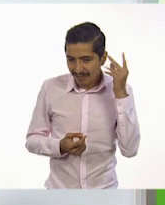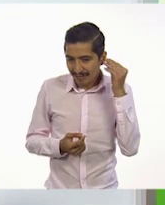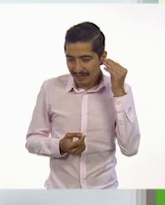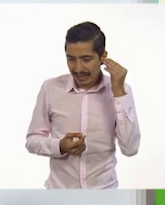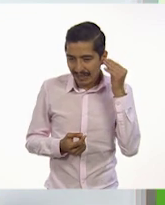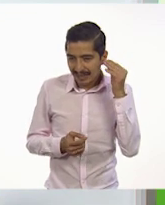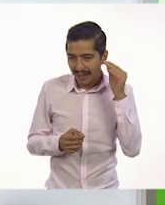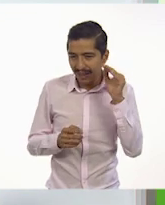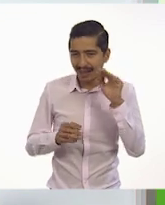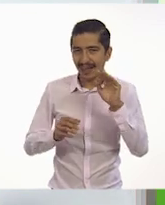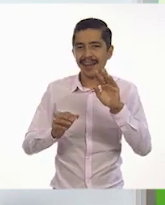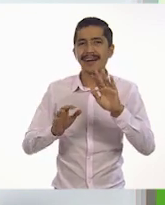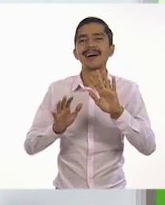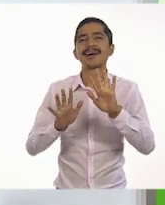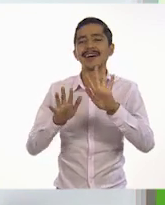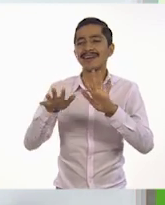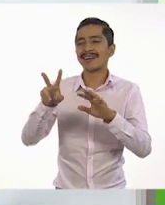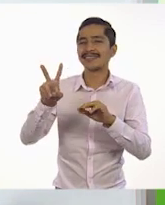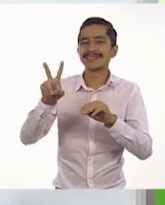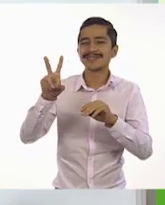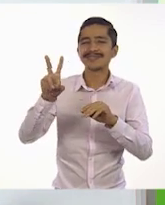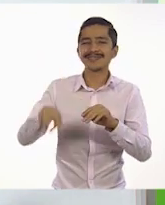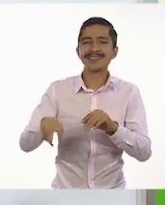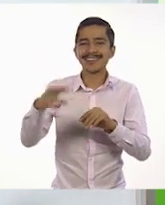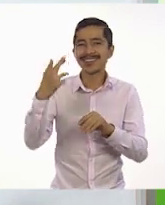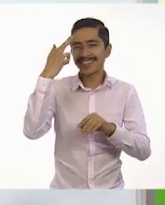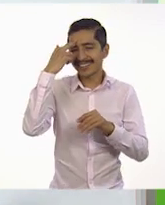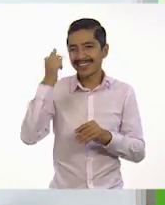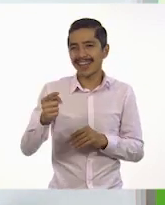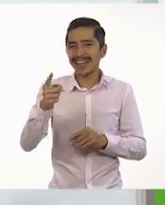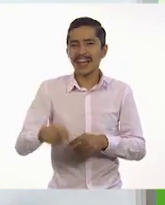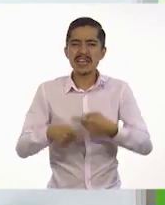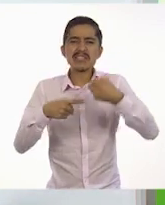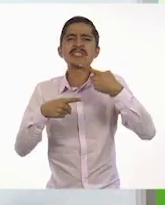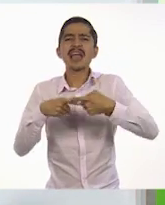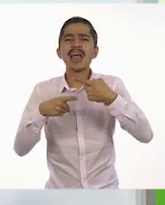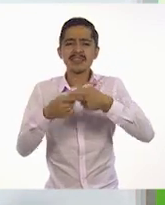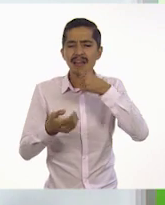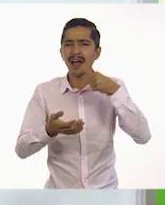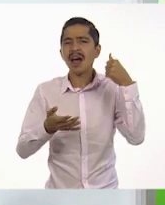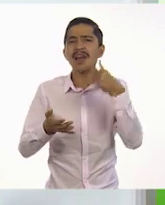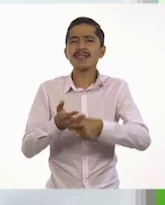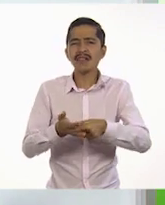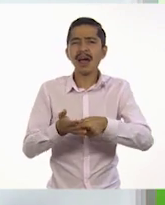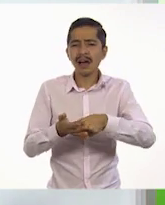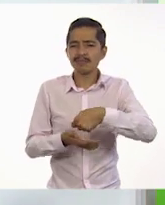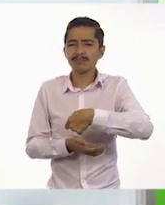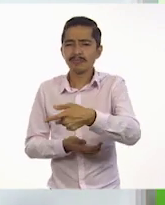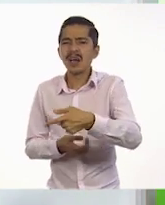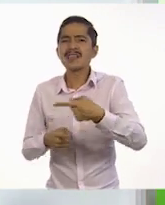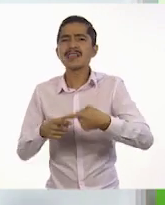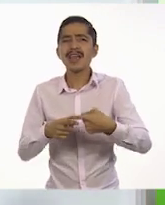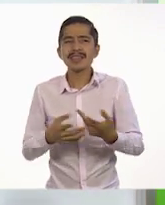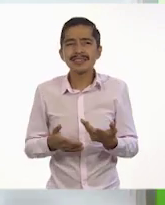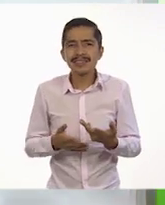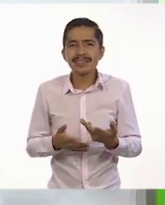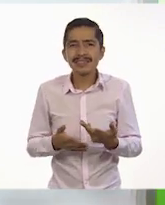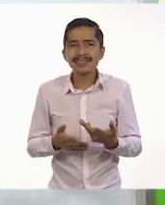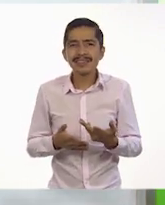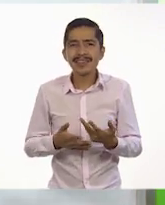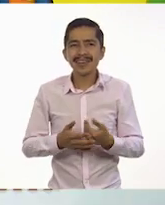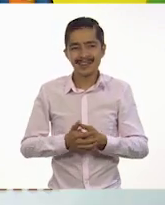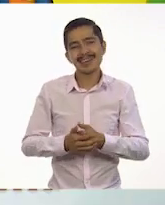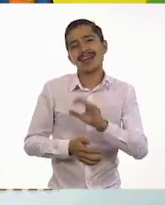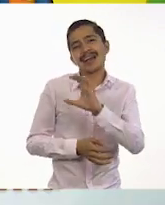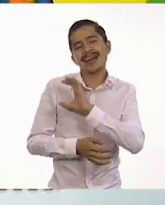Ah, cierto. Tienen razón a quien se dirige la carta. Muchas gracias por ayudarme. Sería el